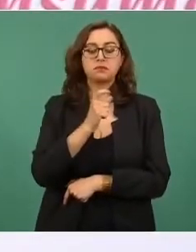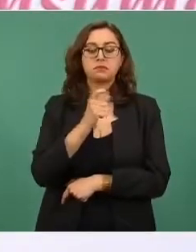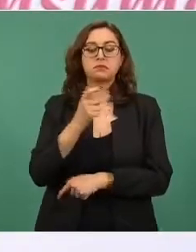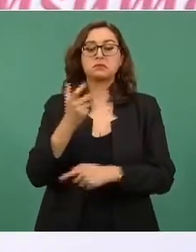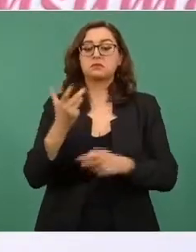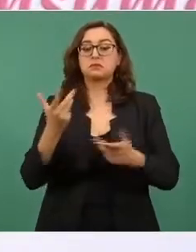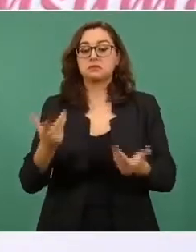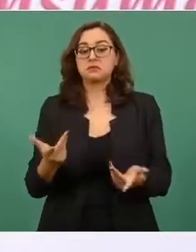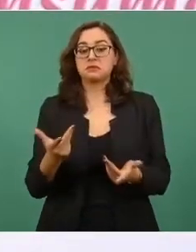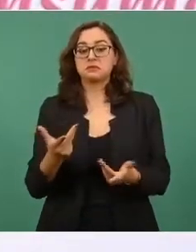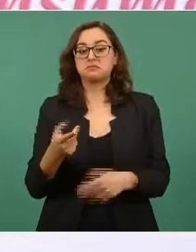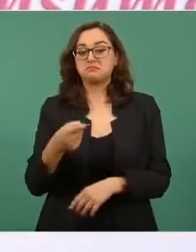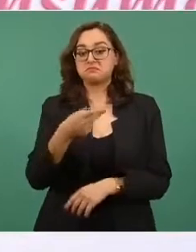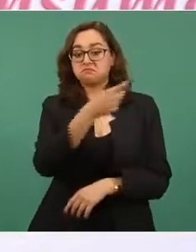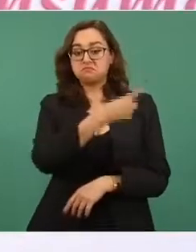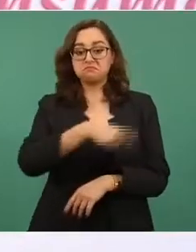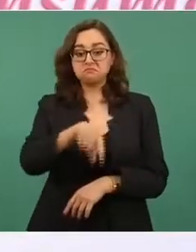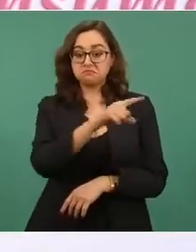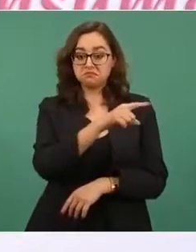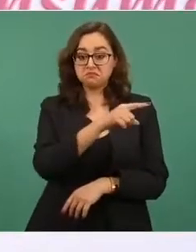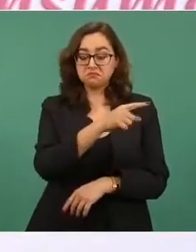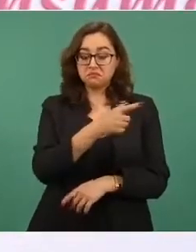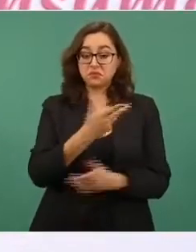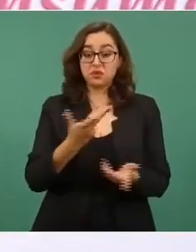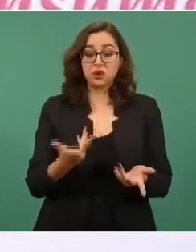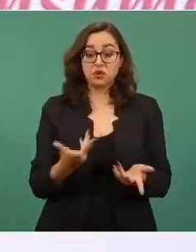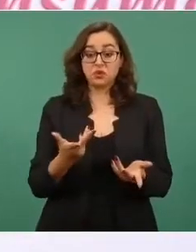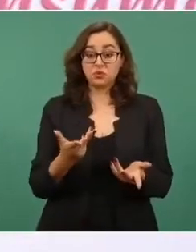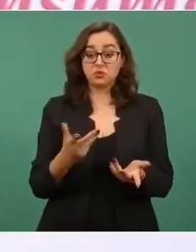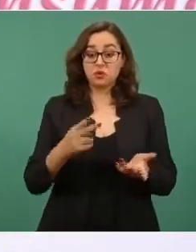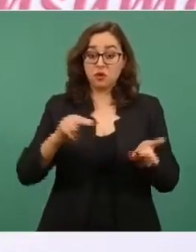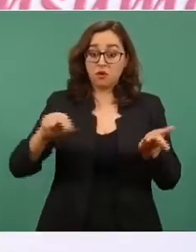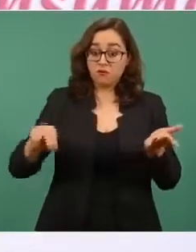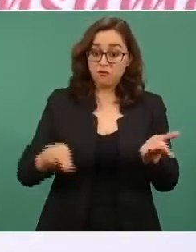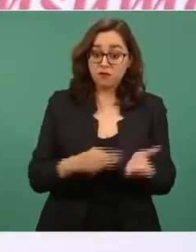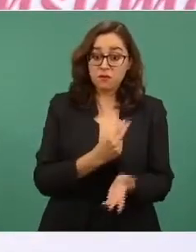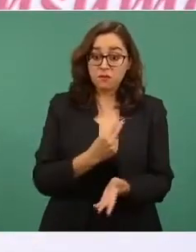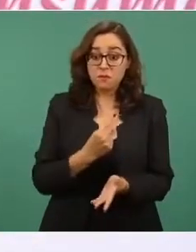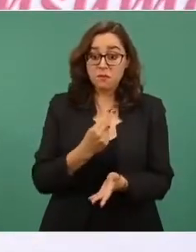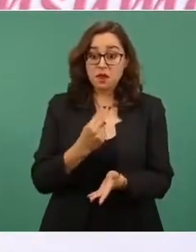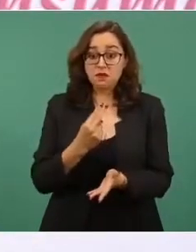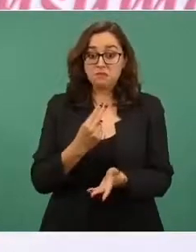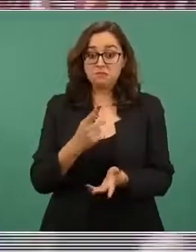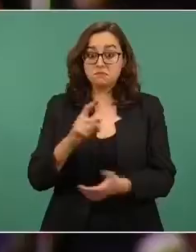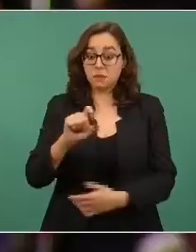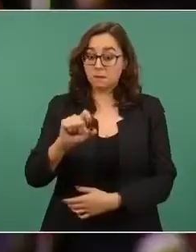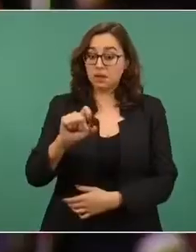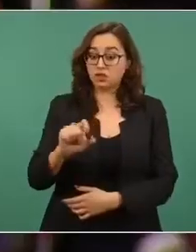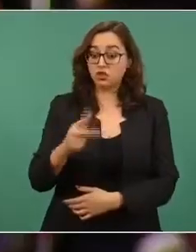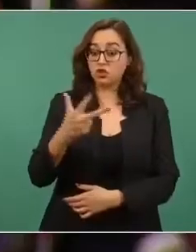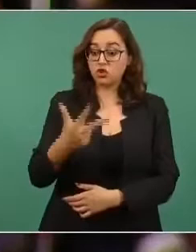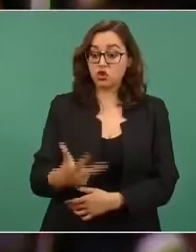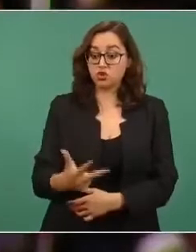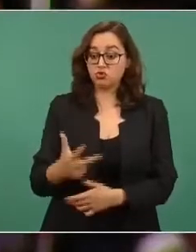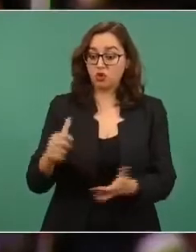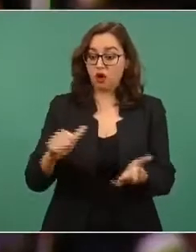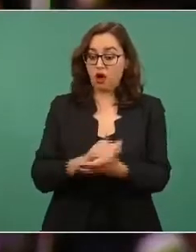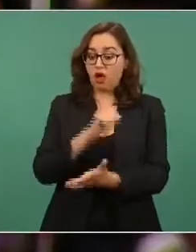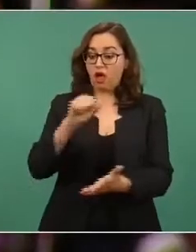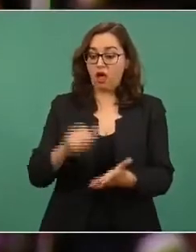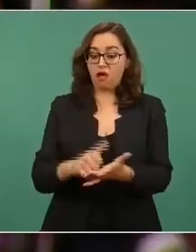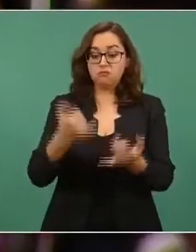firmaron al día siguiente el acta de independencia